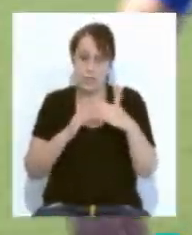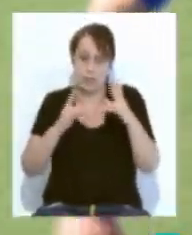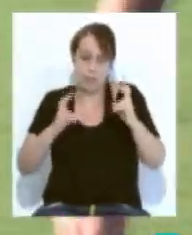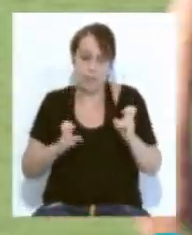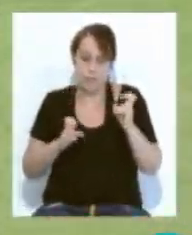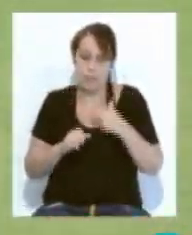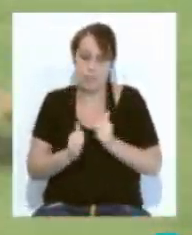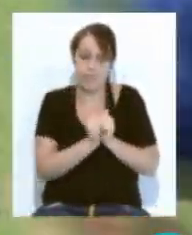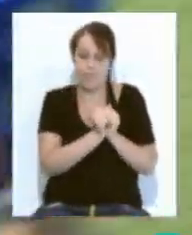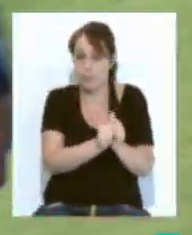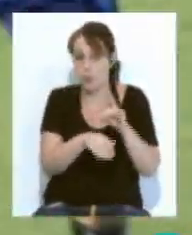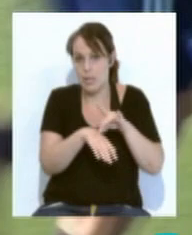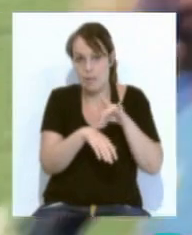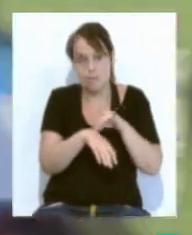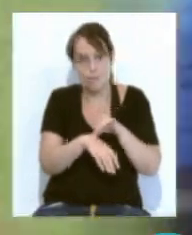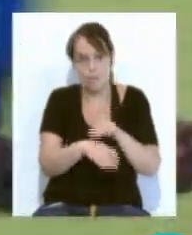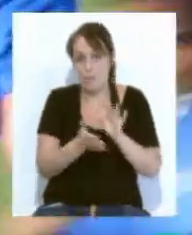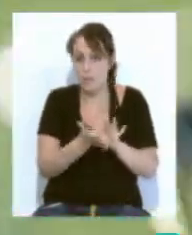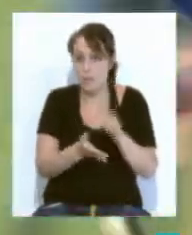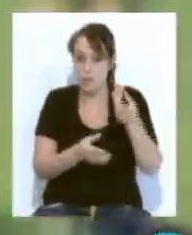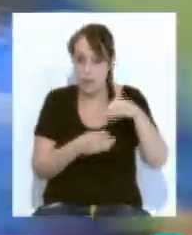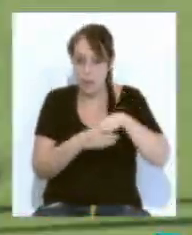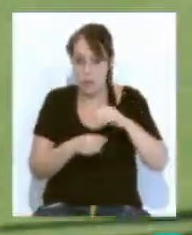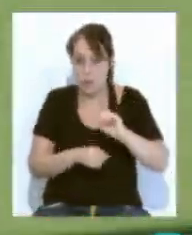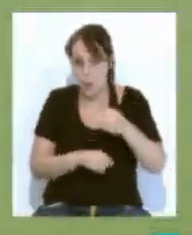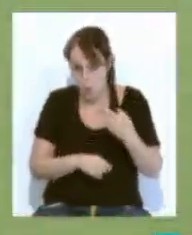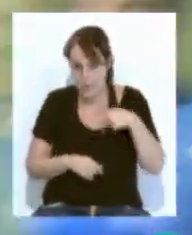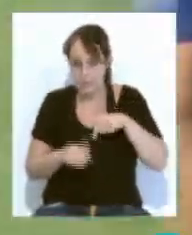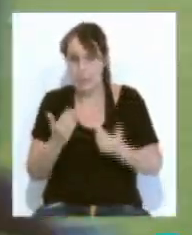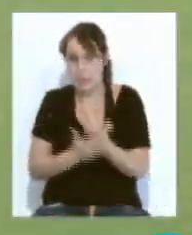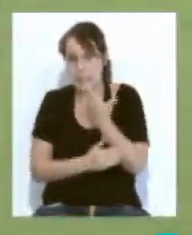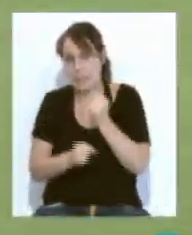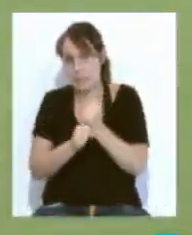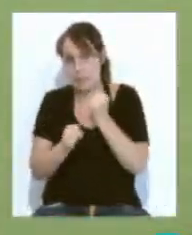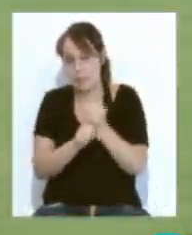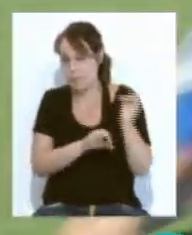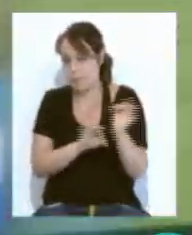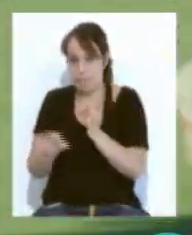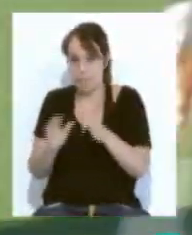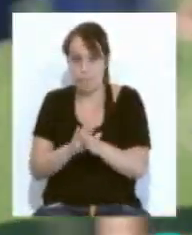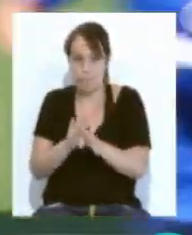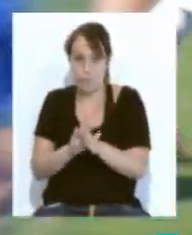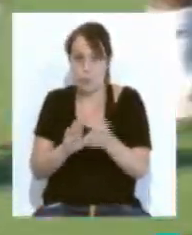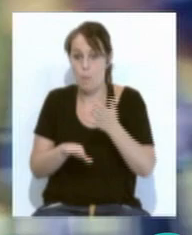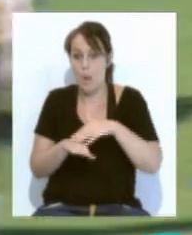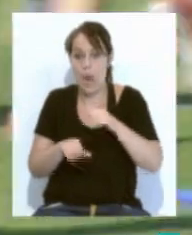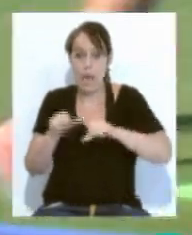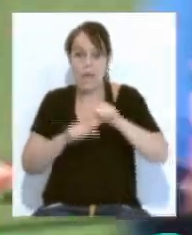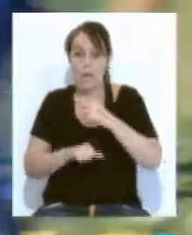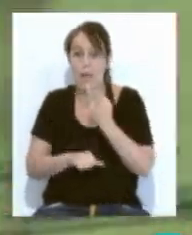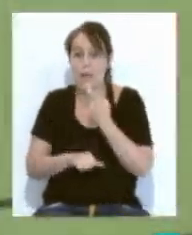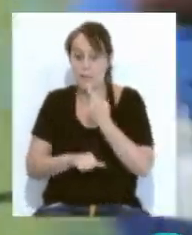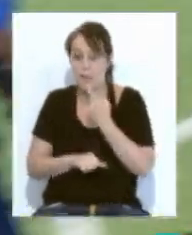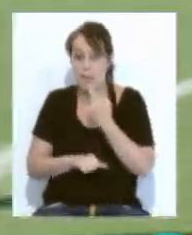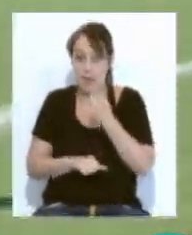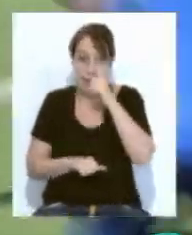seguimiento de los servicios médicos del club. Con todo esta mañana continuaba el trabajo preparatorio de cara a la Liga Santander